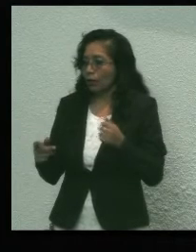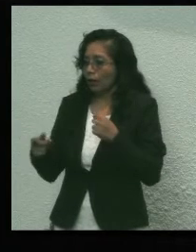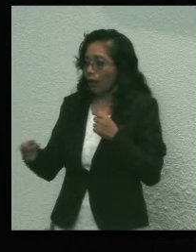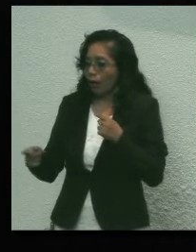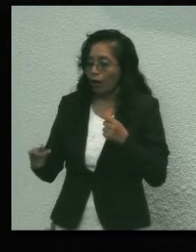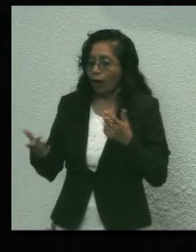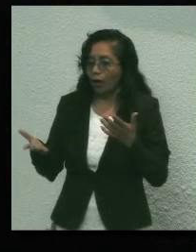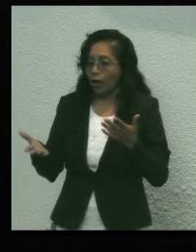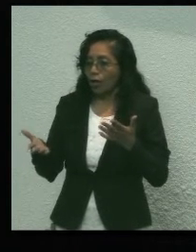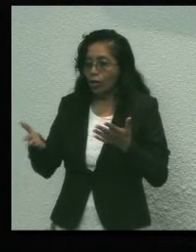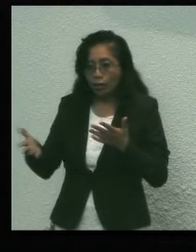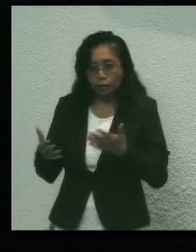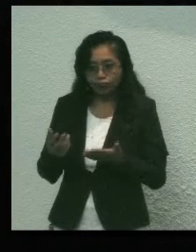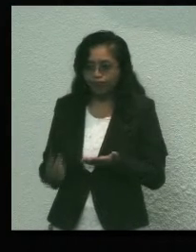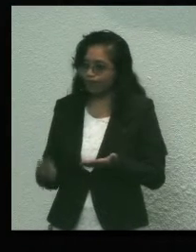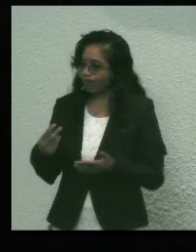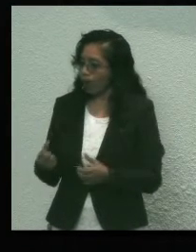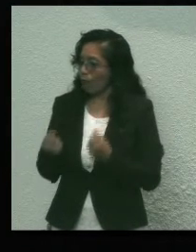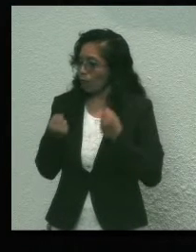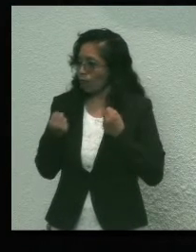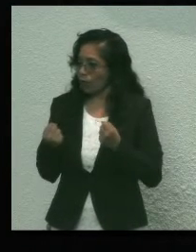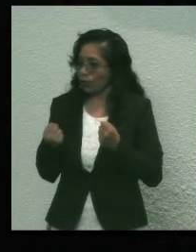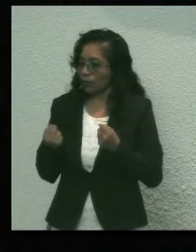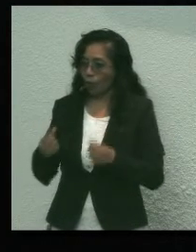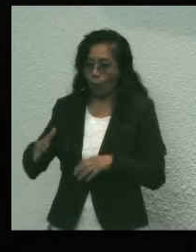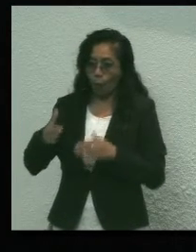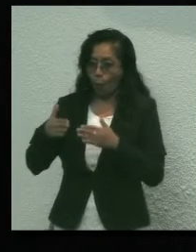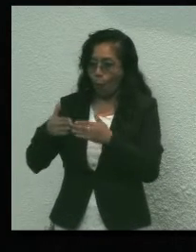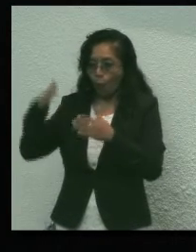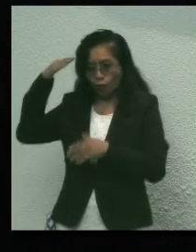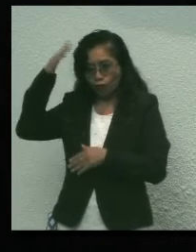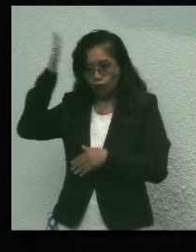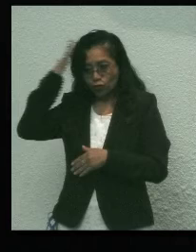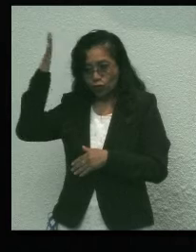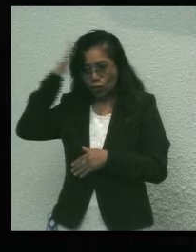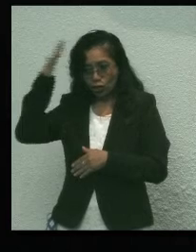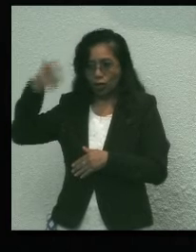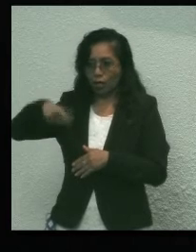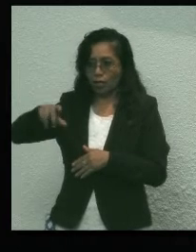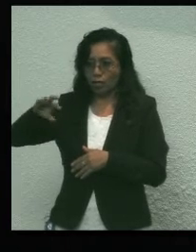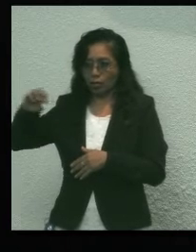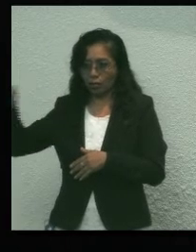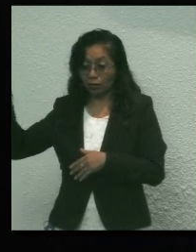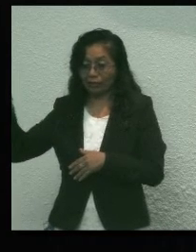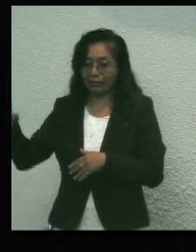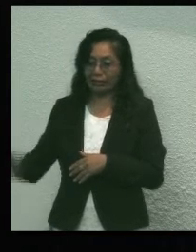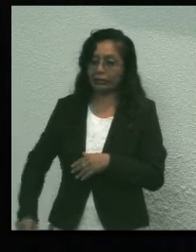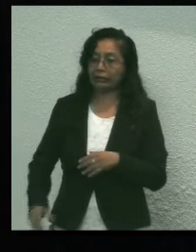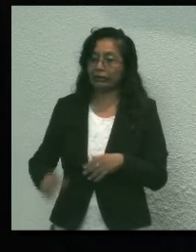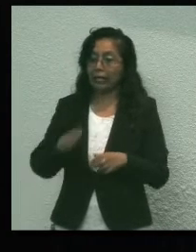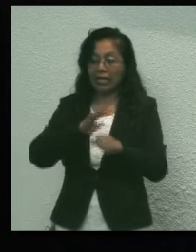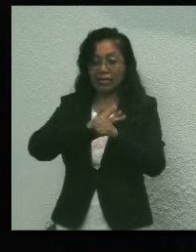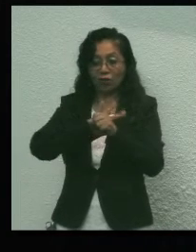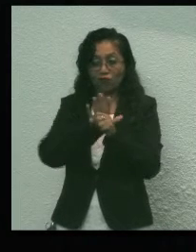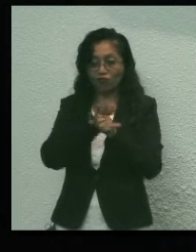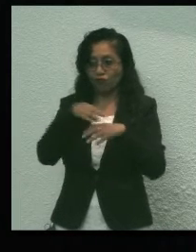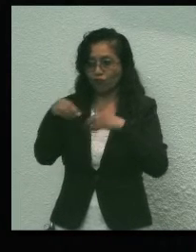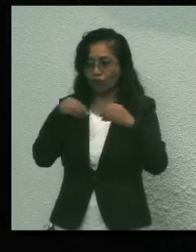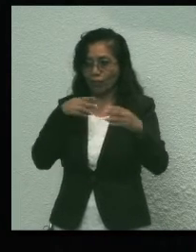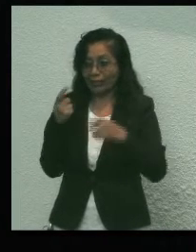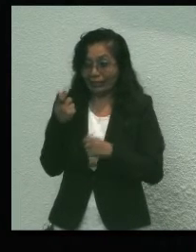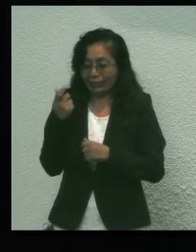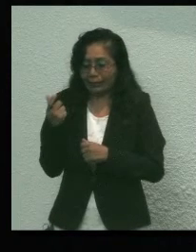interesa con la que ha enfrentado como capitán de este barco llamado Quintana Roo, la crisis sanitaria y económica